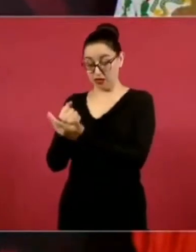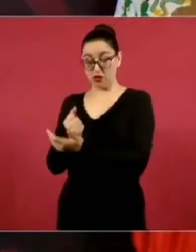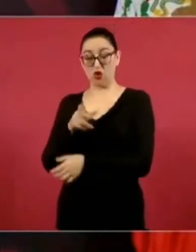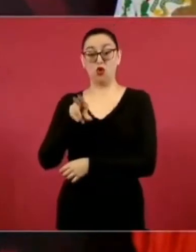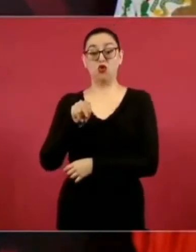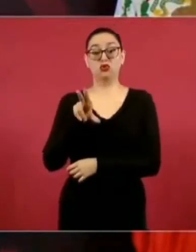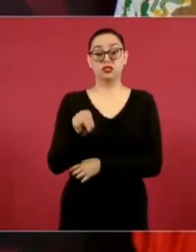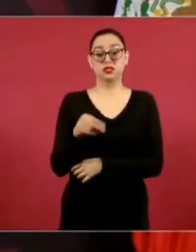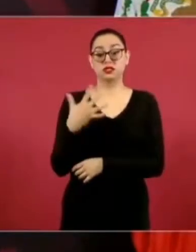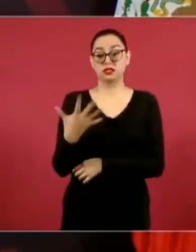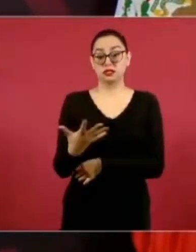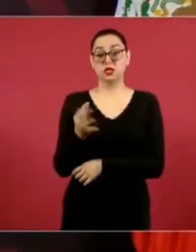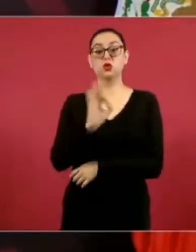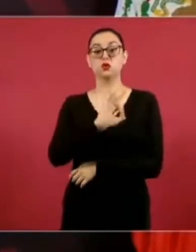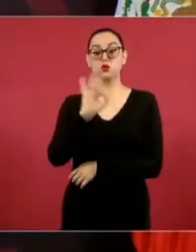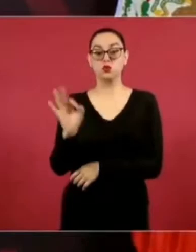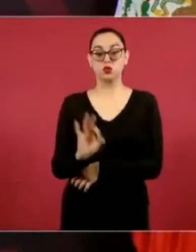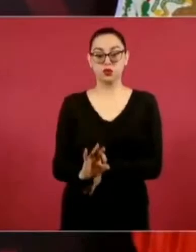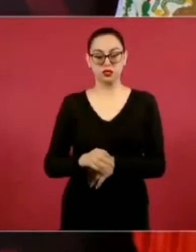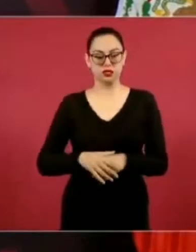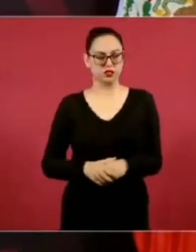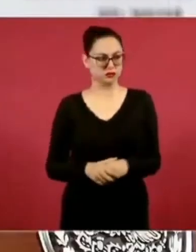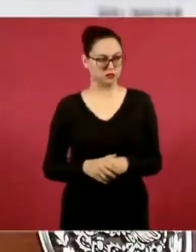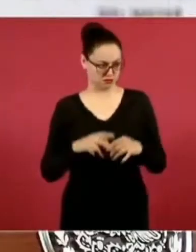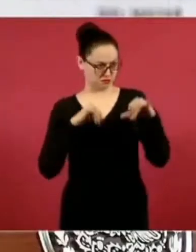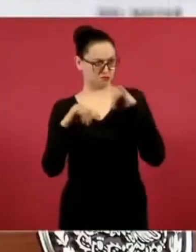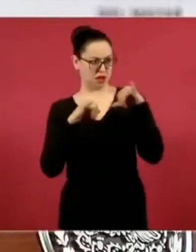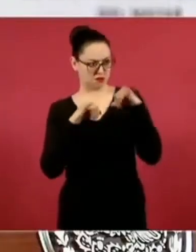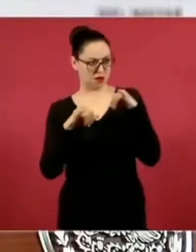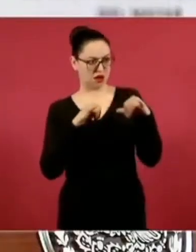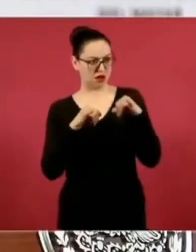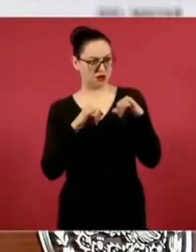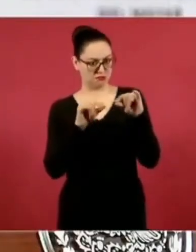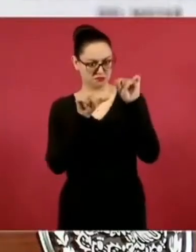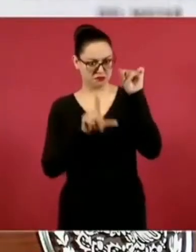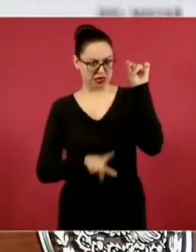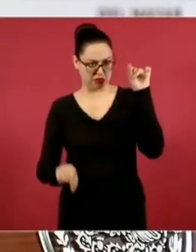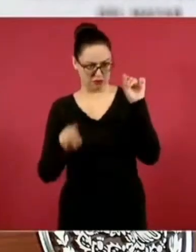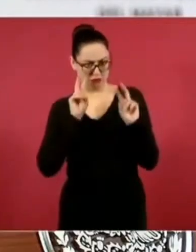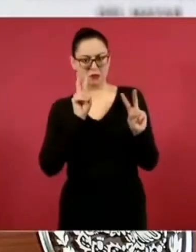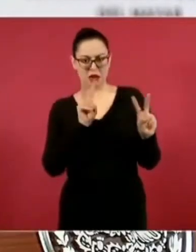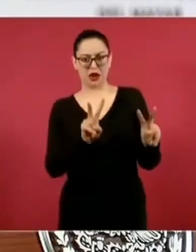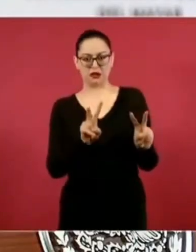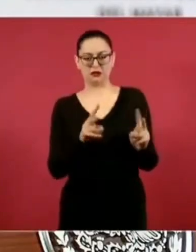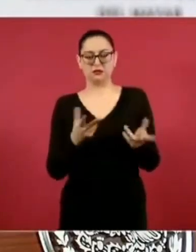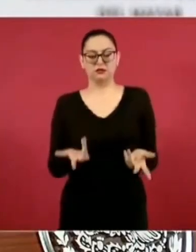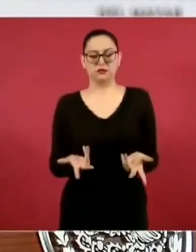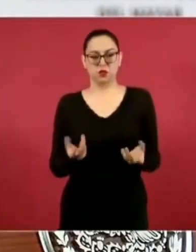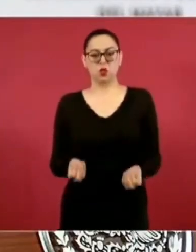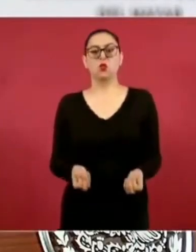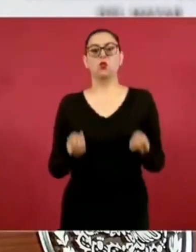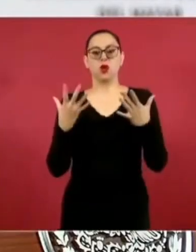A ver si no pones, no tienes un mapa del país. Y